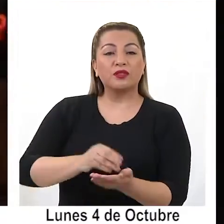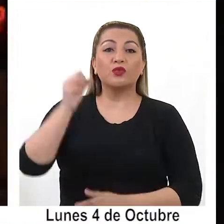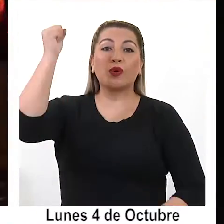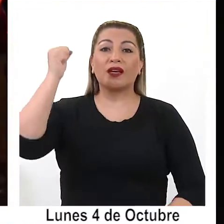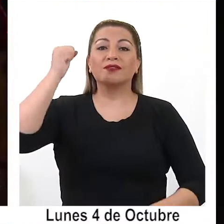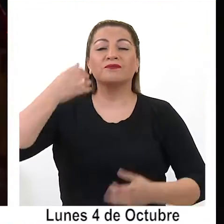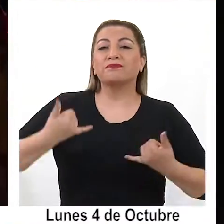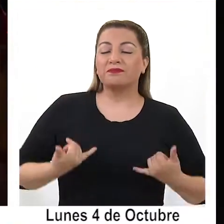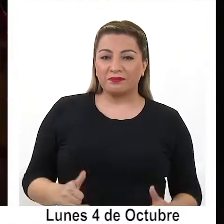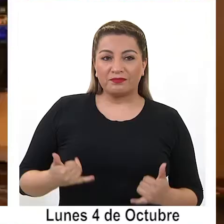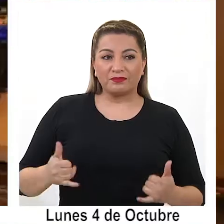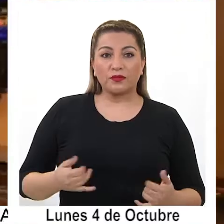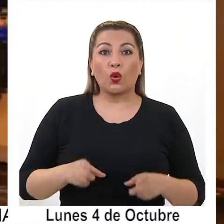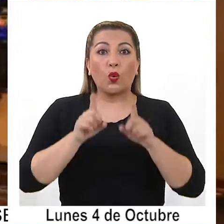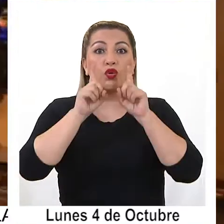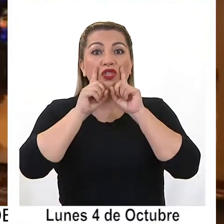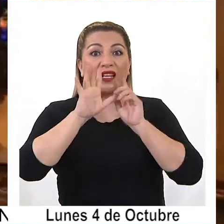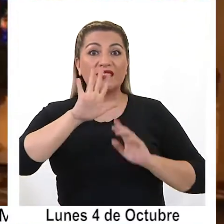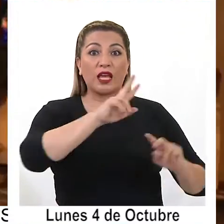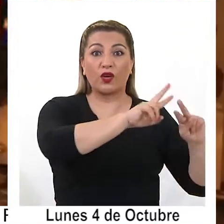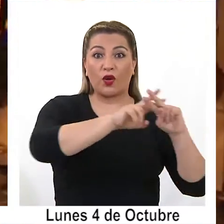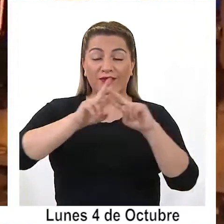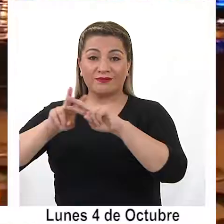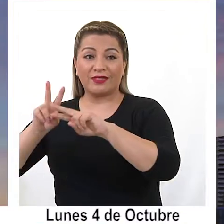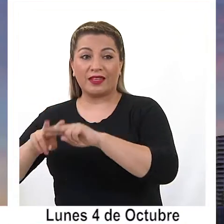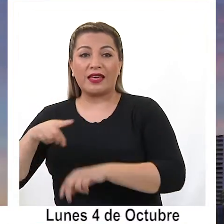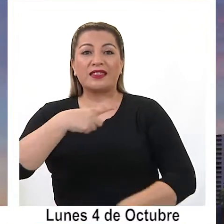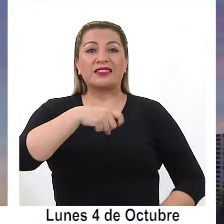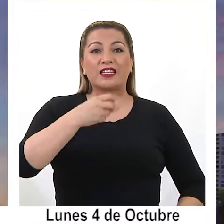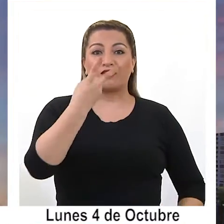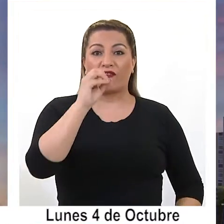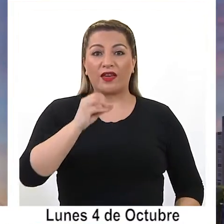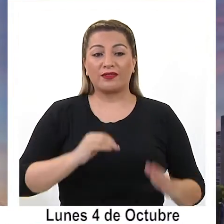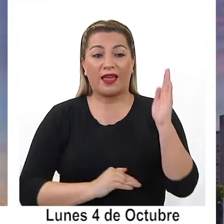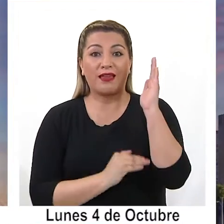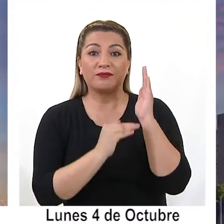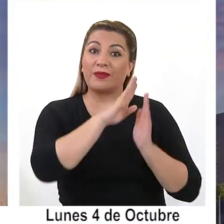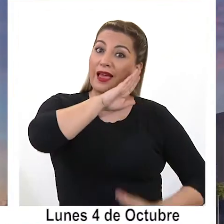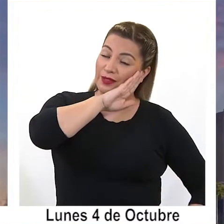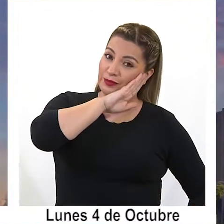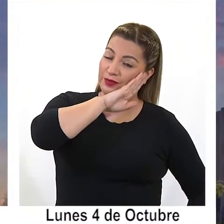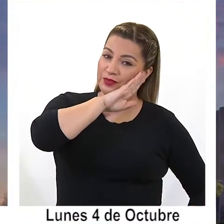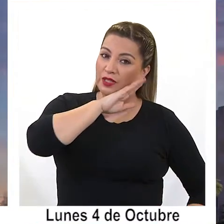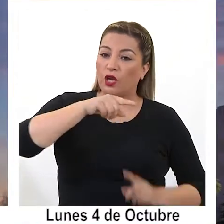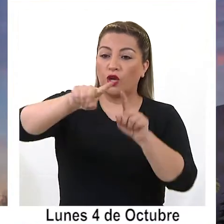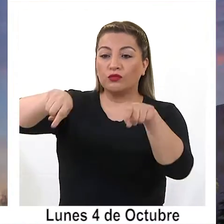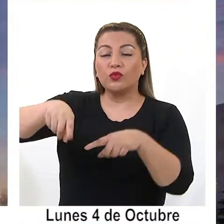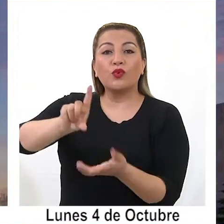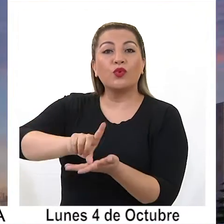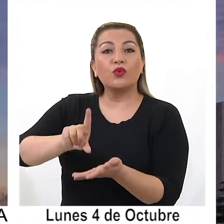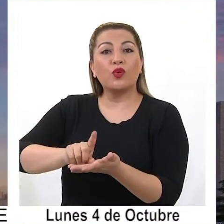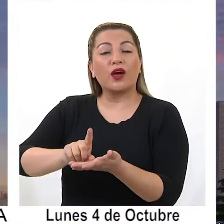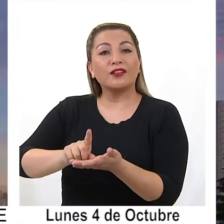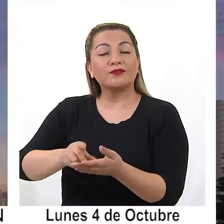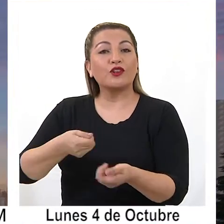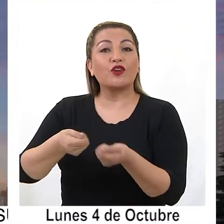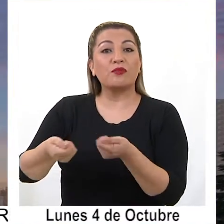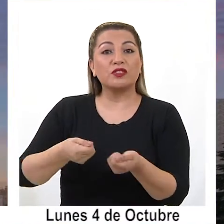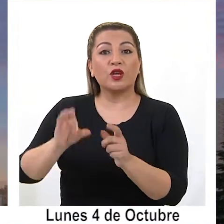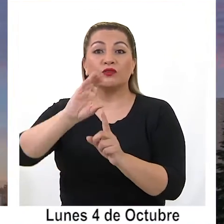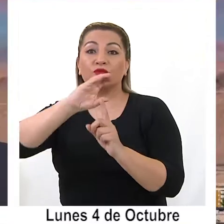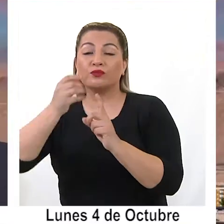casino de juegos, un hotel cinco estrellas de 120 habitaciones, un área comercial y cultural,